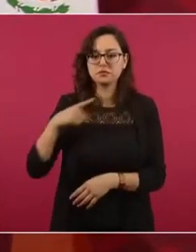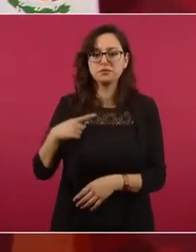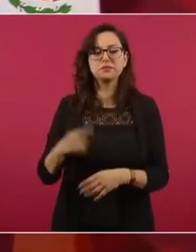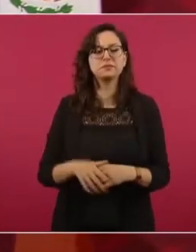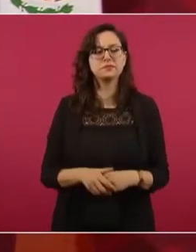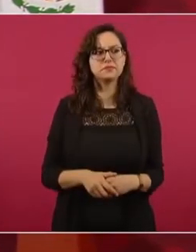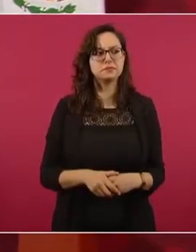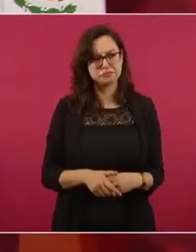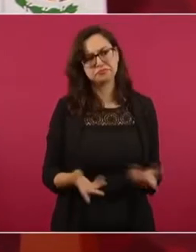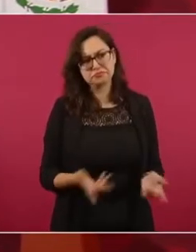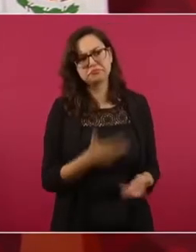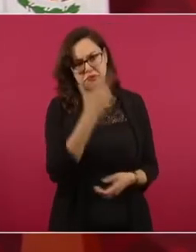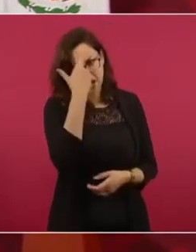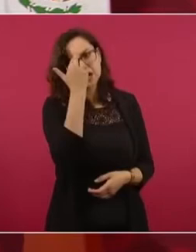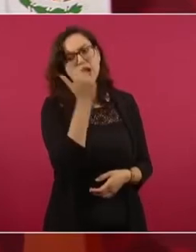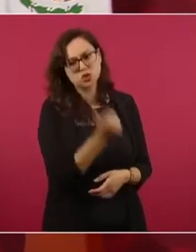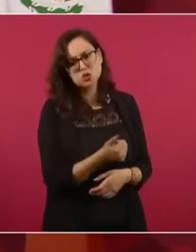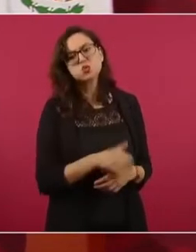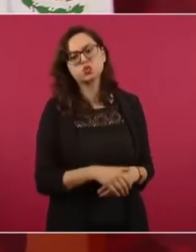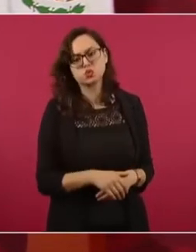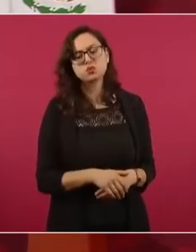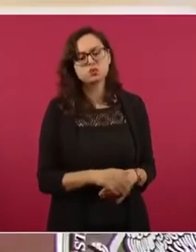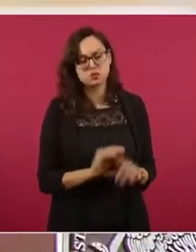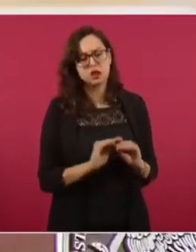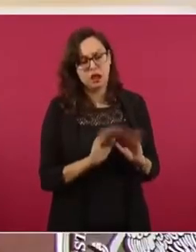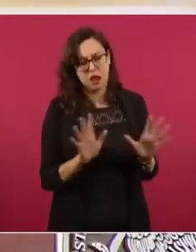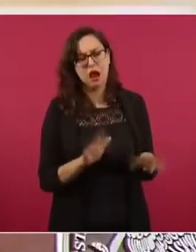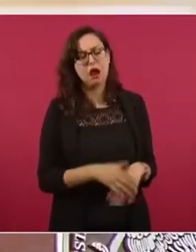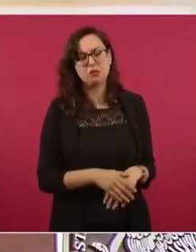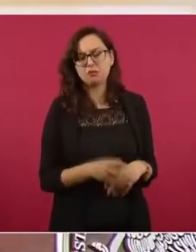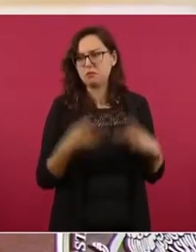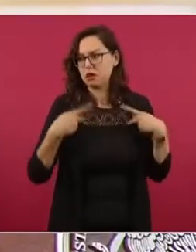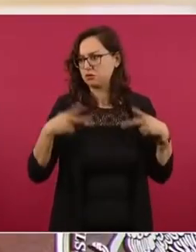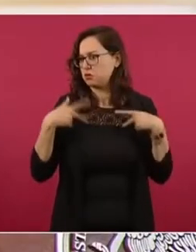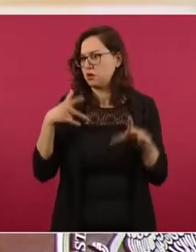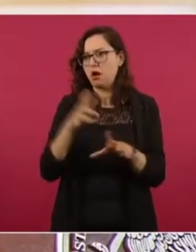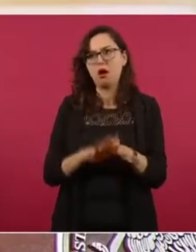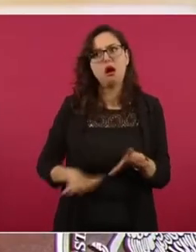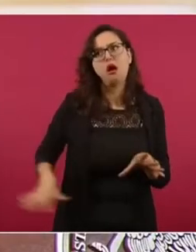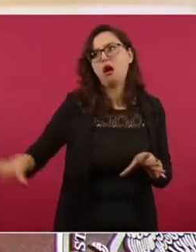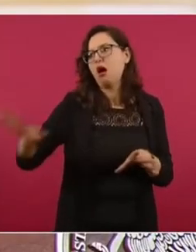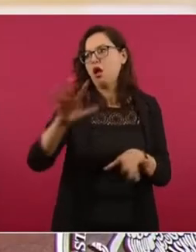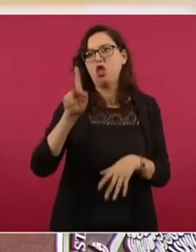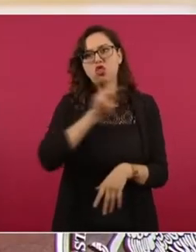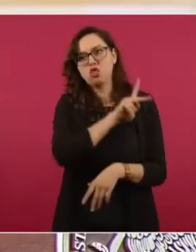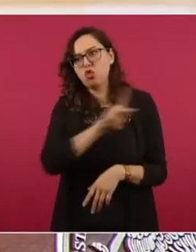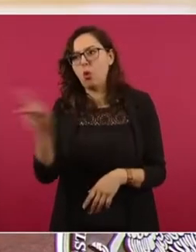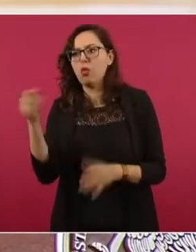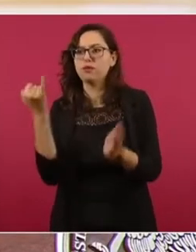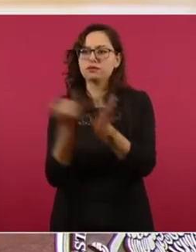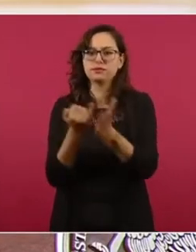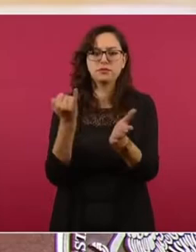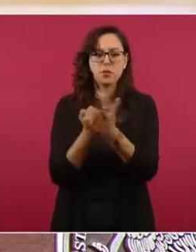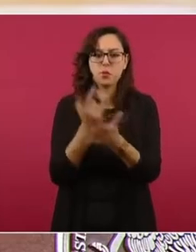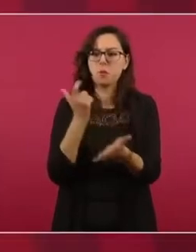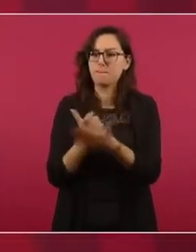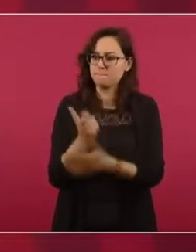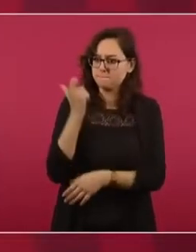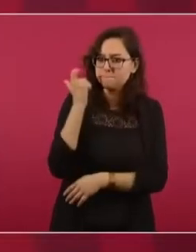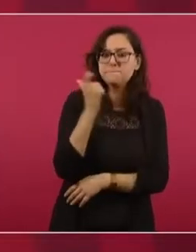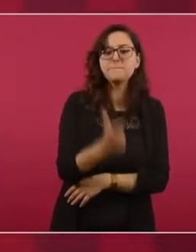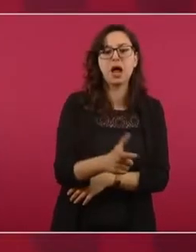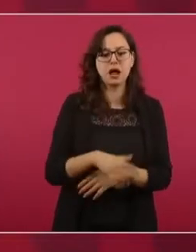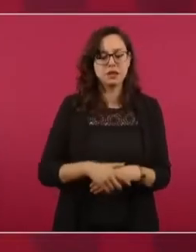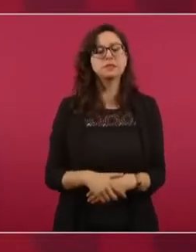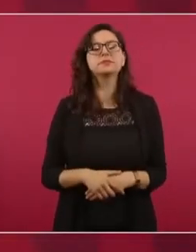desde luego que hay que procurar que todos paguemos impuestos y dar facilidades